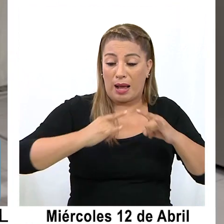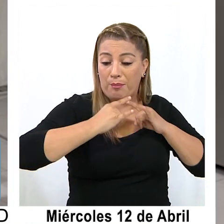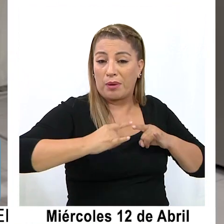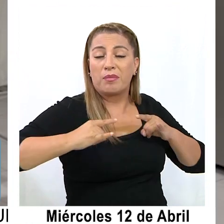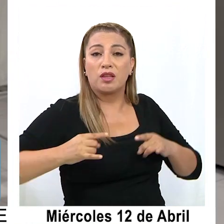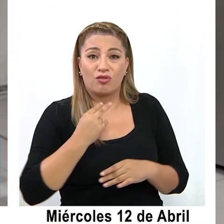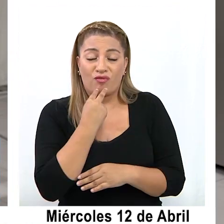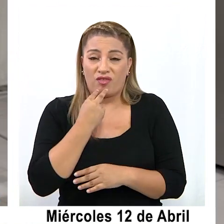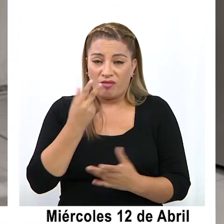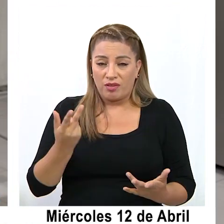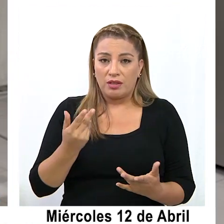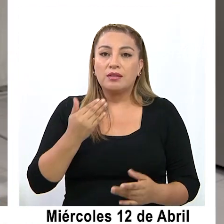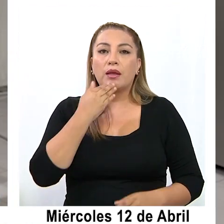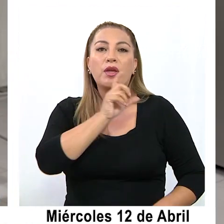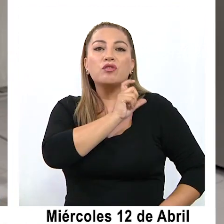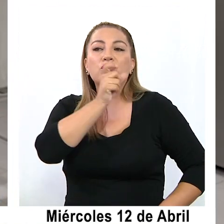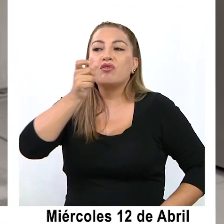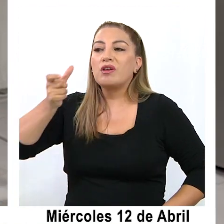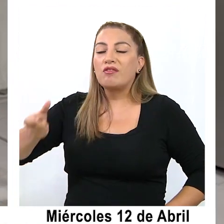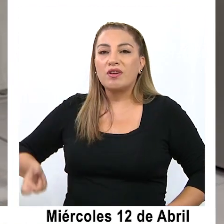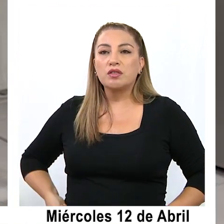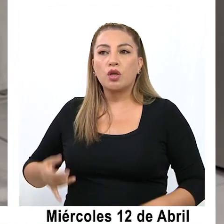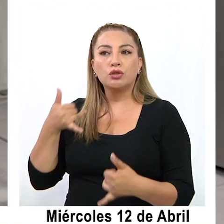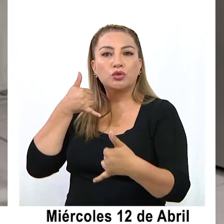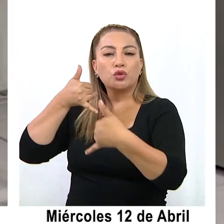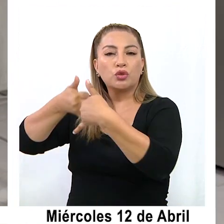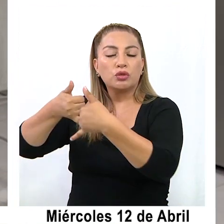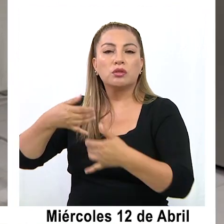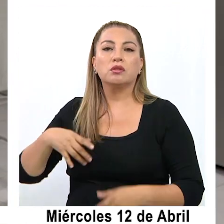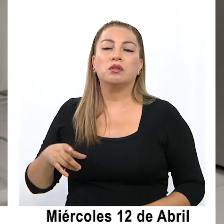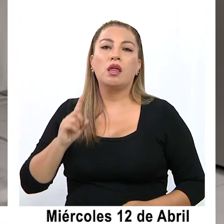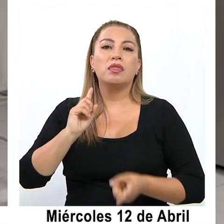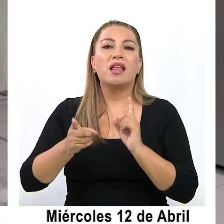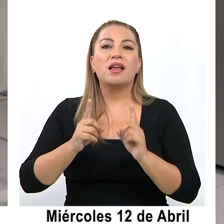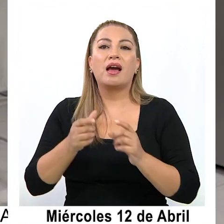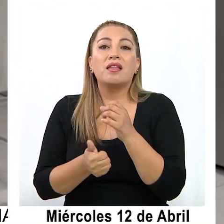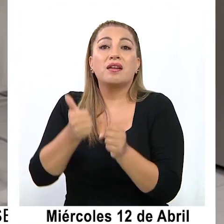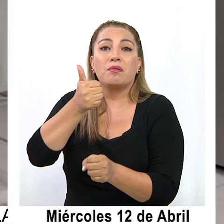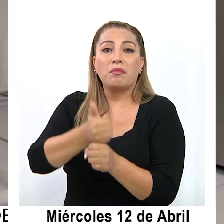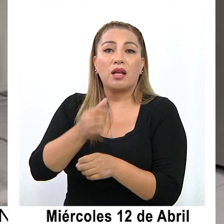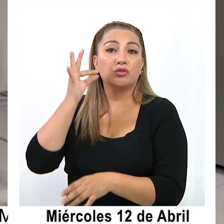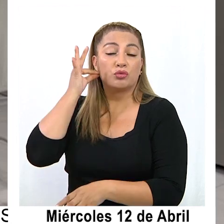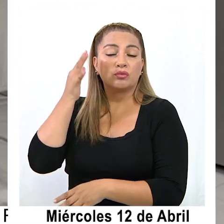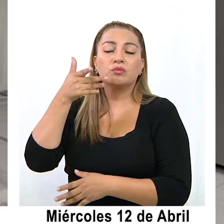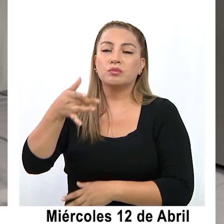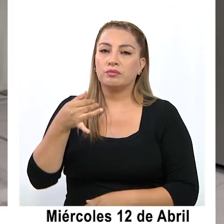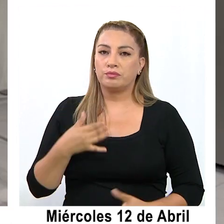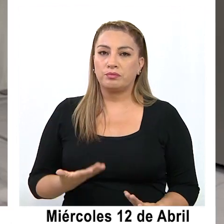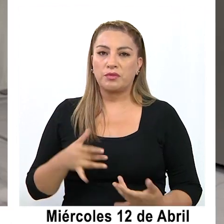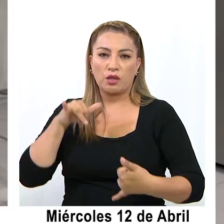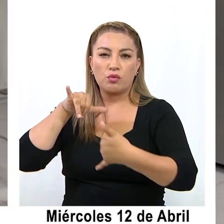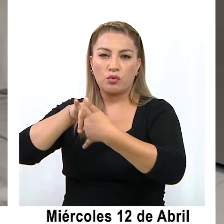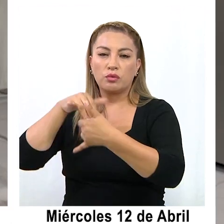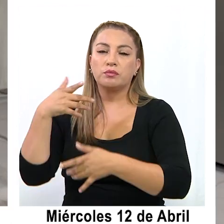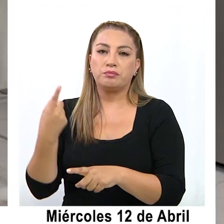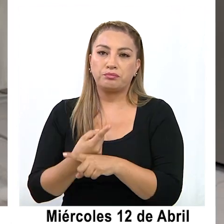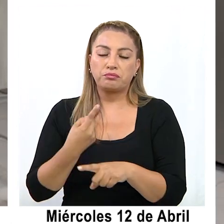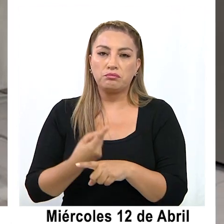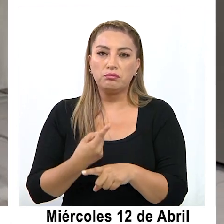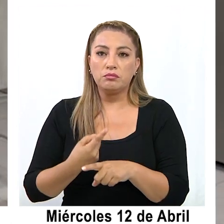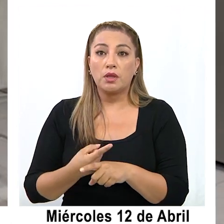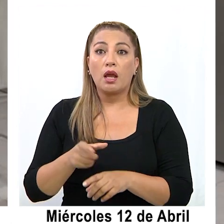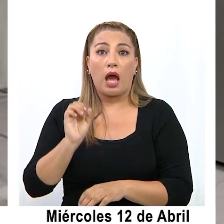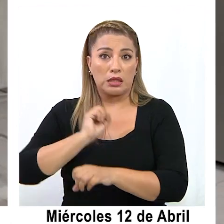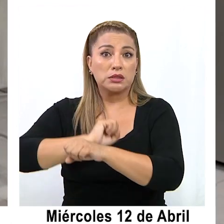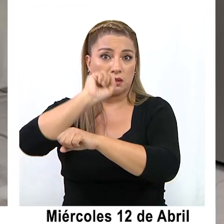con la gobernación provincial, con la delegada subrogante en este caso. Tuvimos muy buena